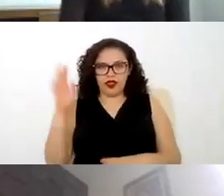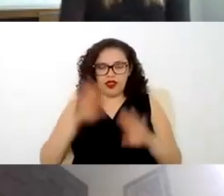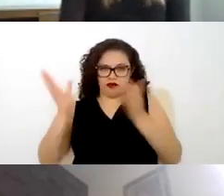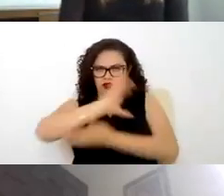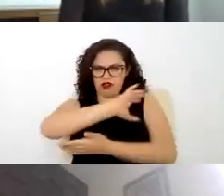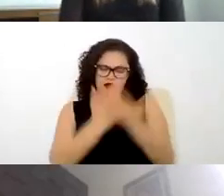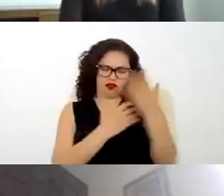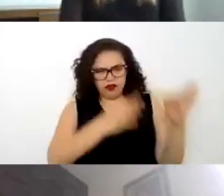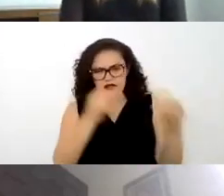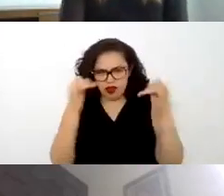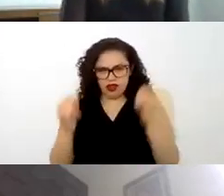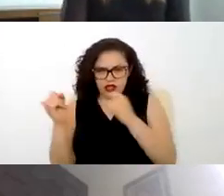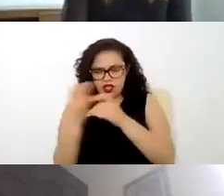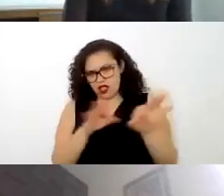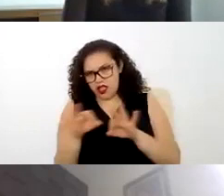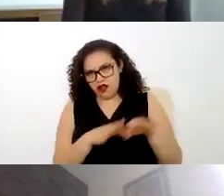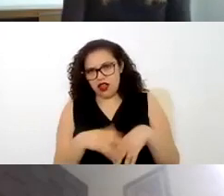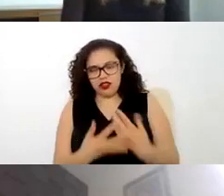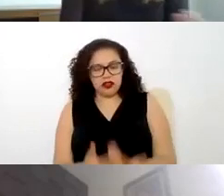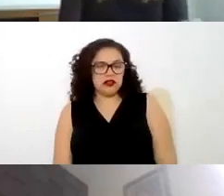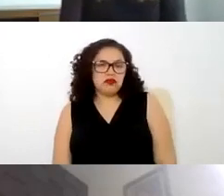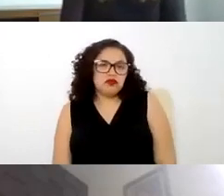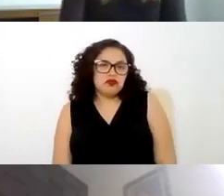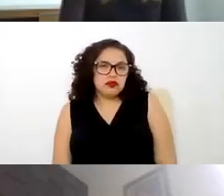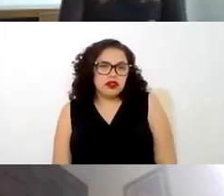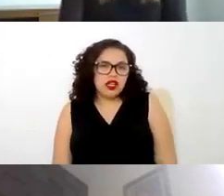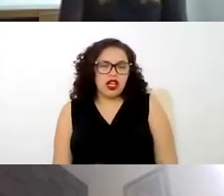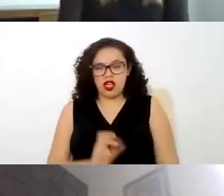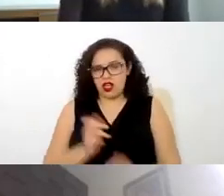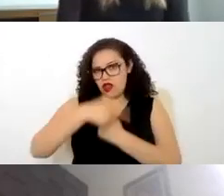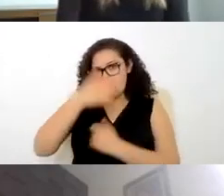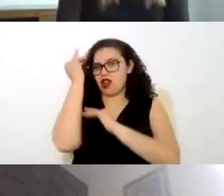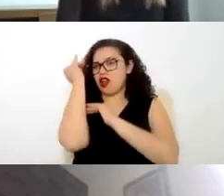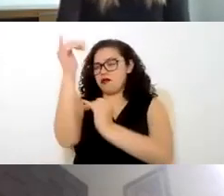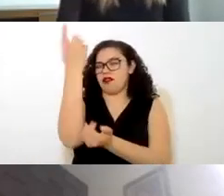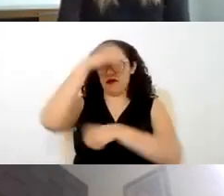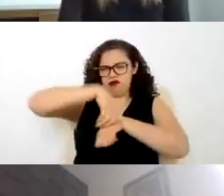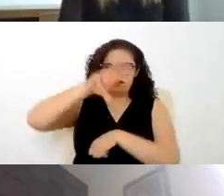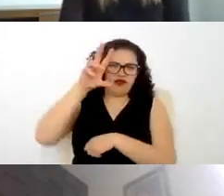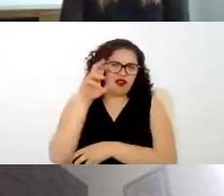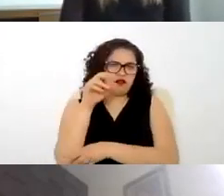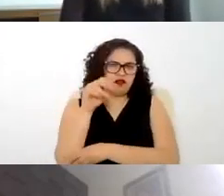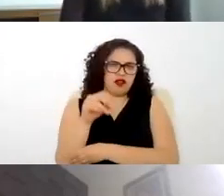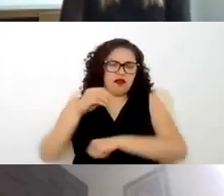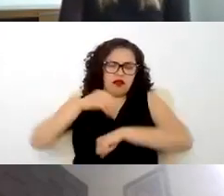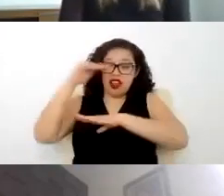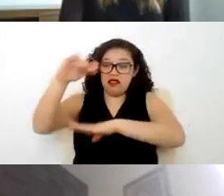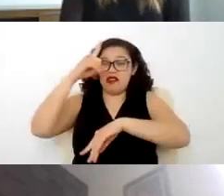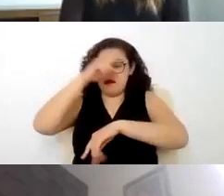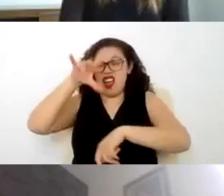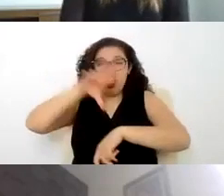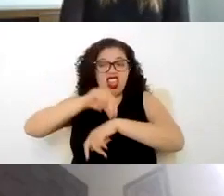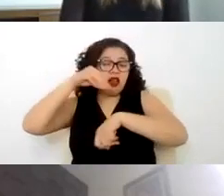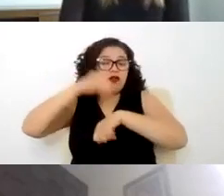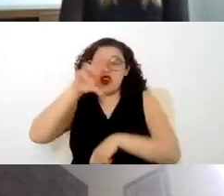individuales de trabajo y pues si bien no hay una restricción para ponerlo ahí consideramos que no es el documento